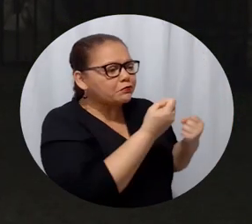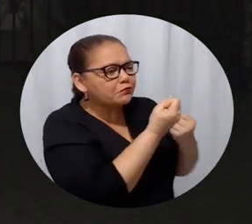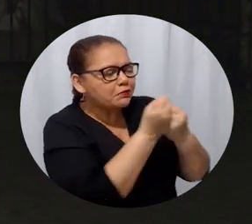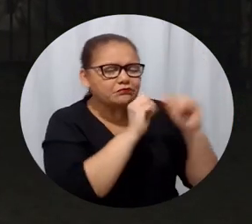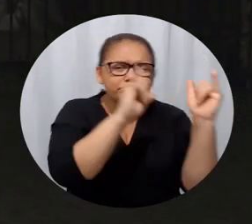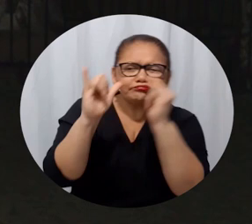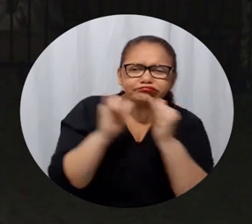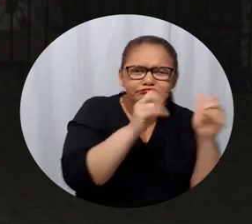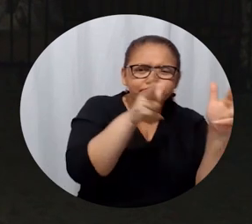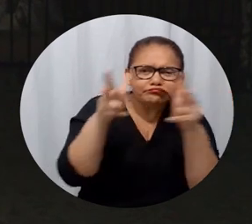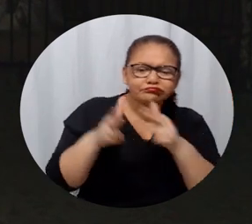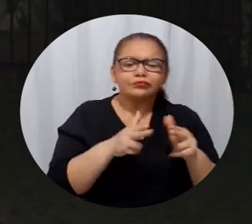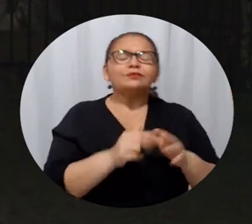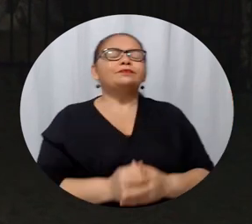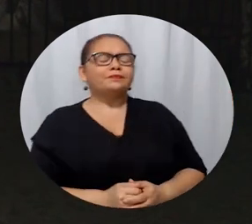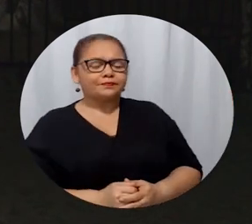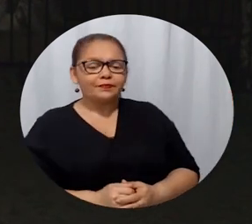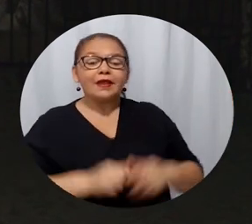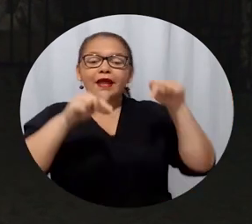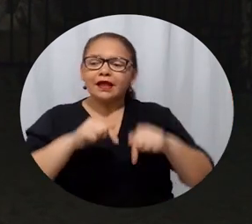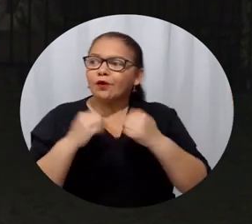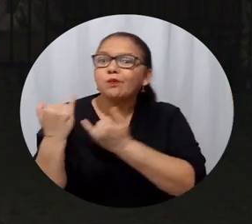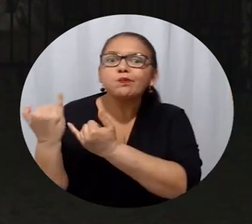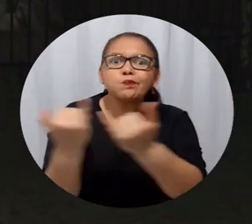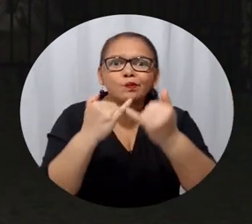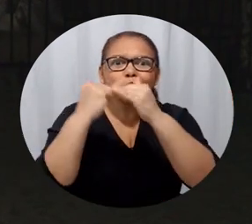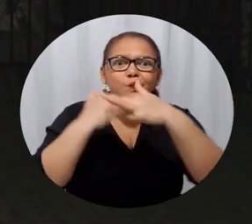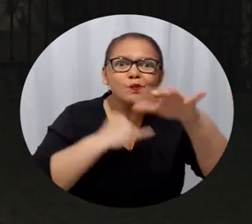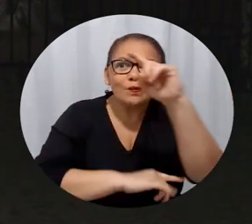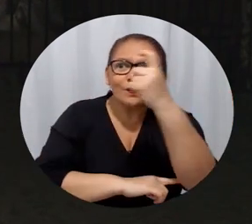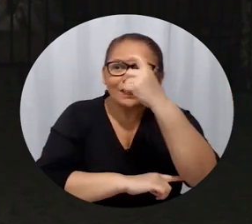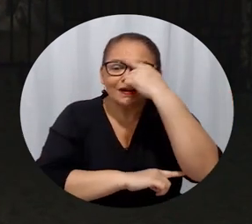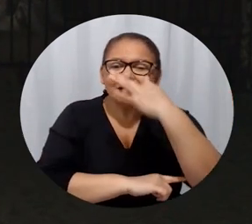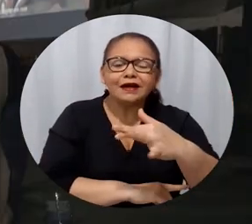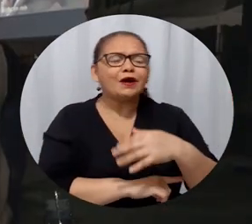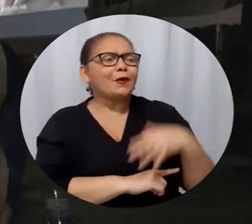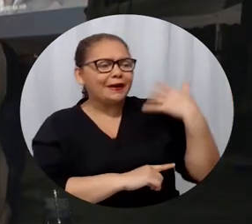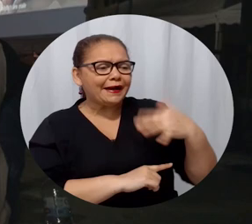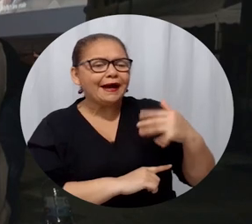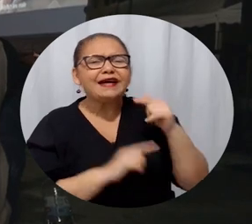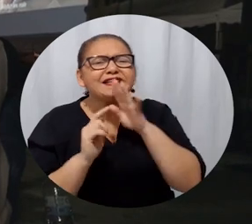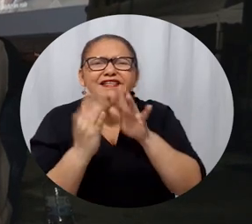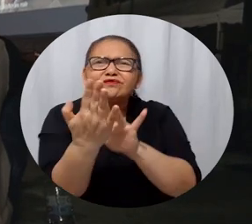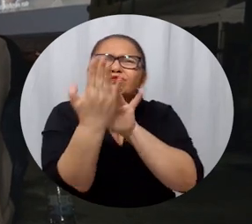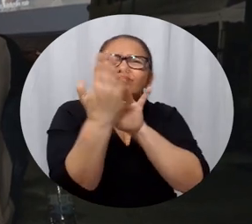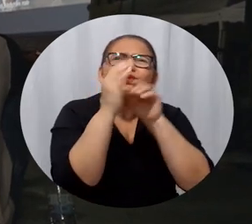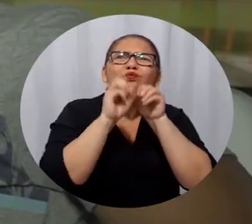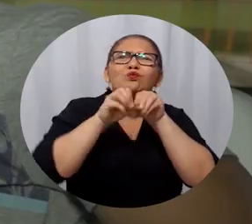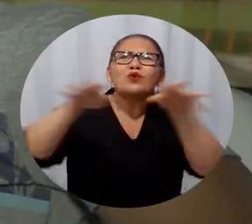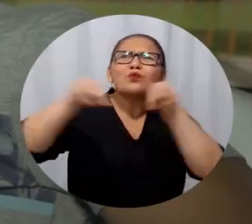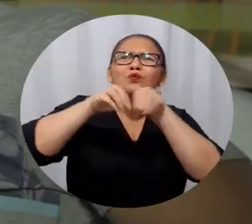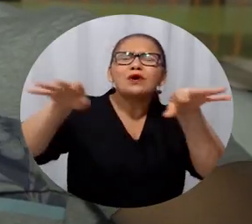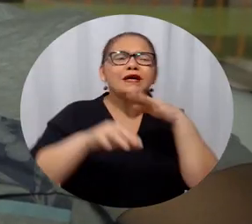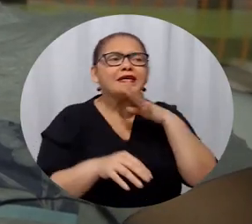hoy aquí en la Bahía de Santa Marta tienen en común que son tesis de grado de estudiantes de egresados del programa de